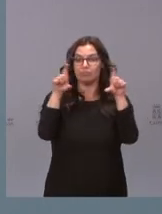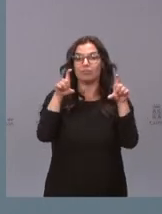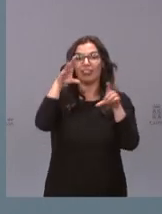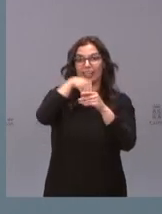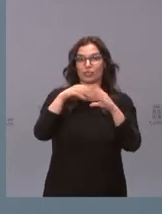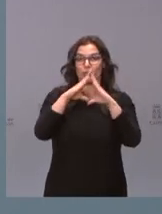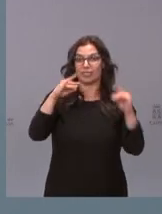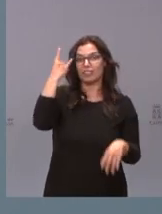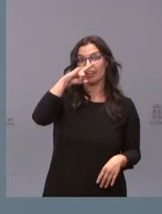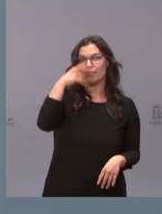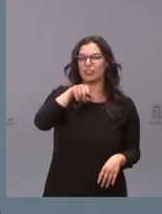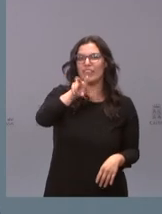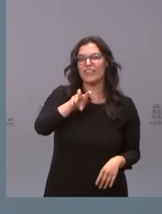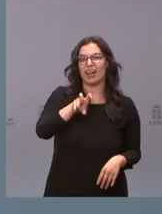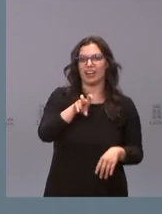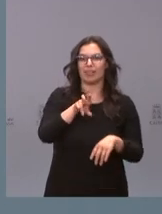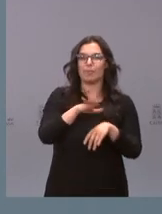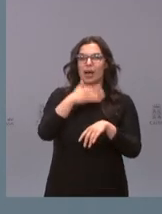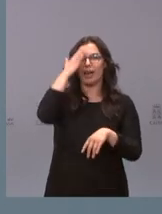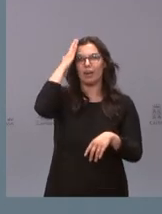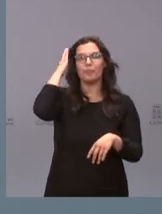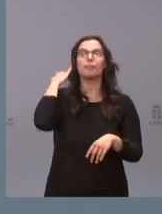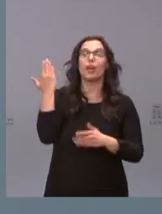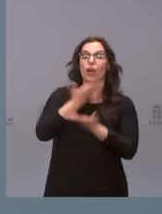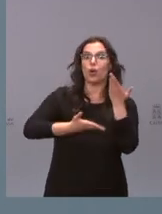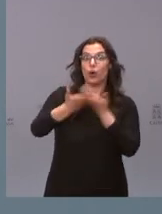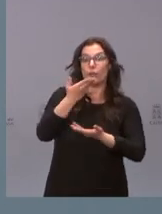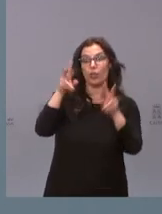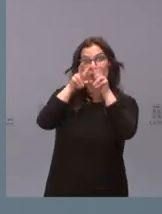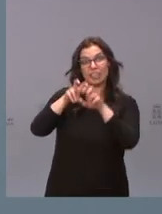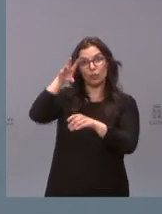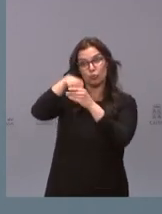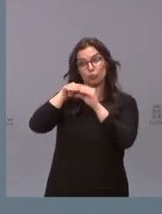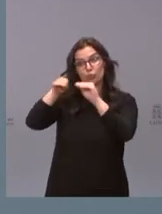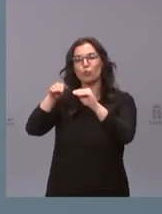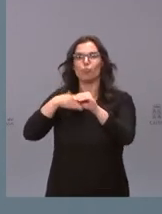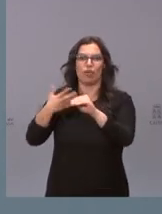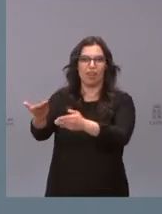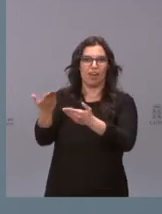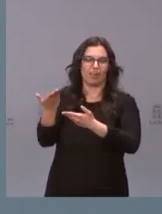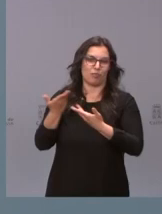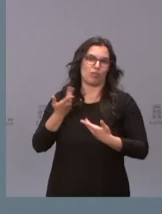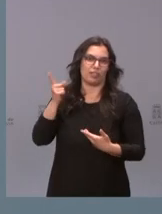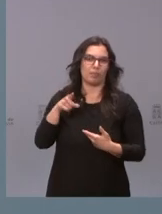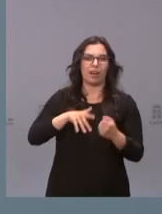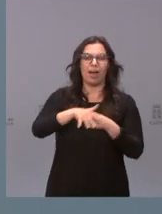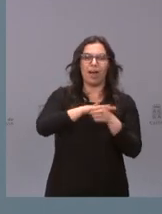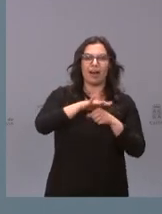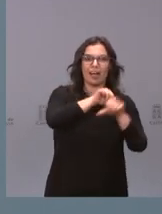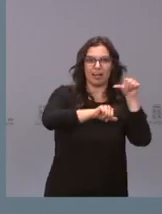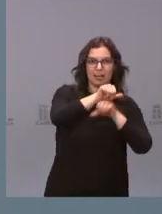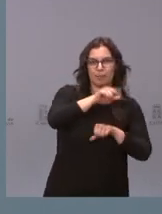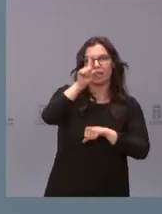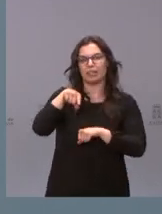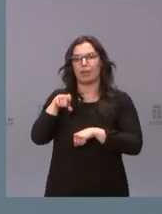Salamanca, podamos contar con la colaboración de sus investigadores, tanto en el área de química como en el área de